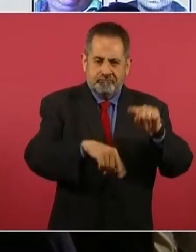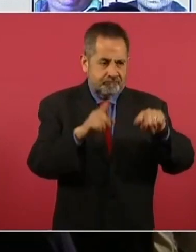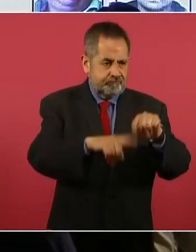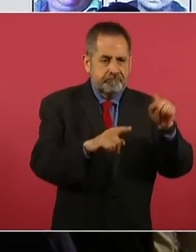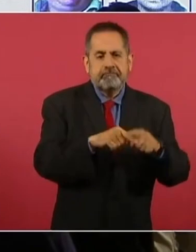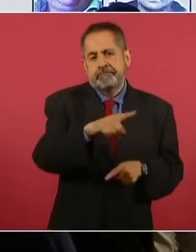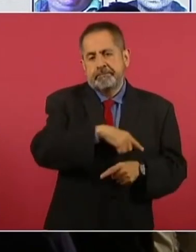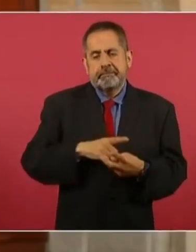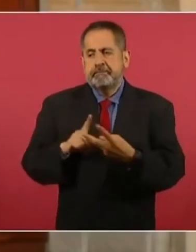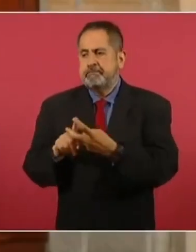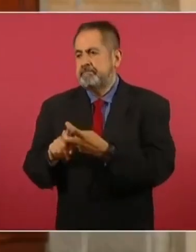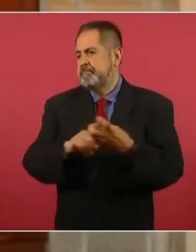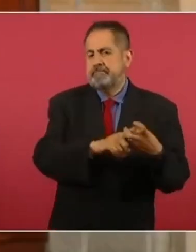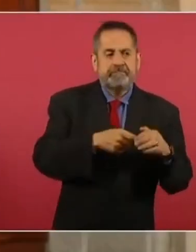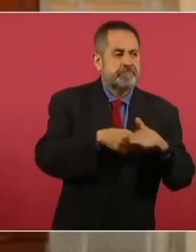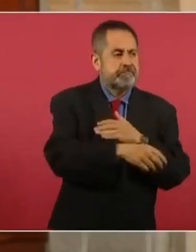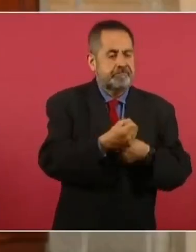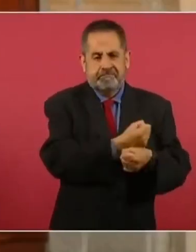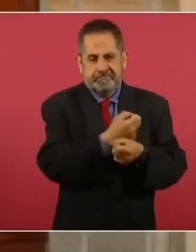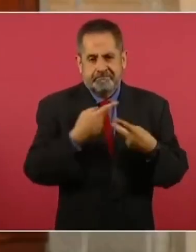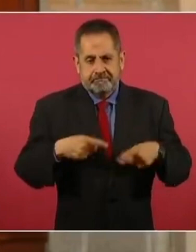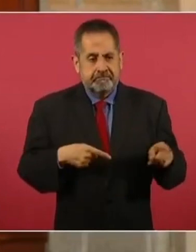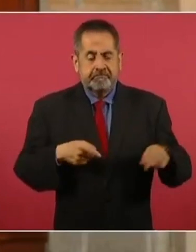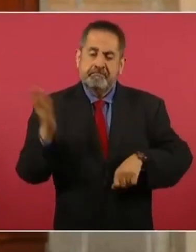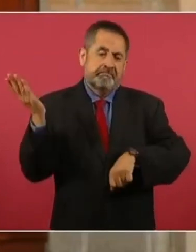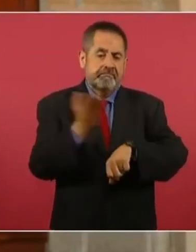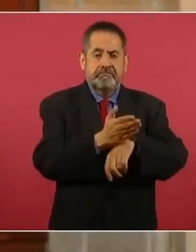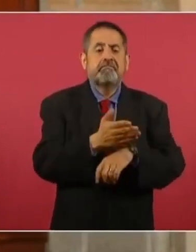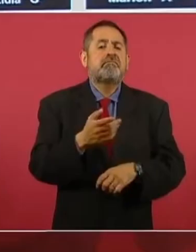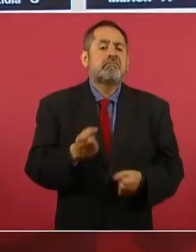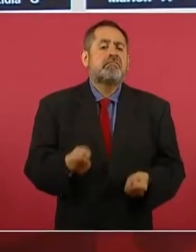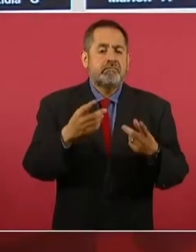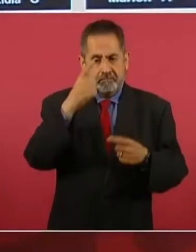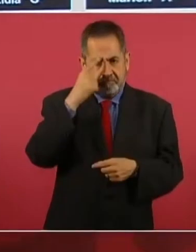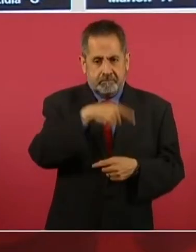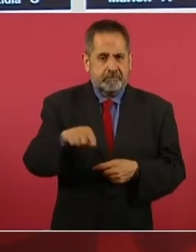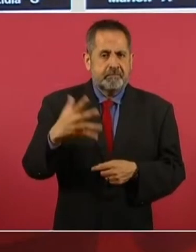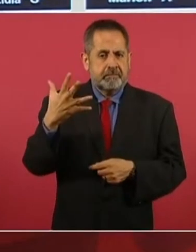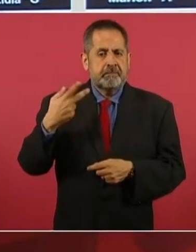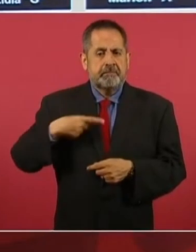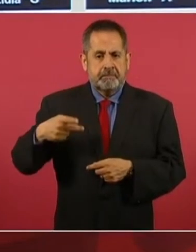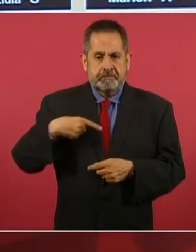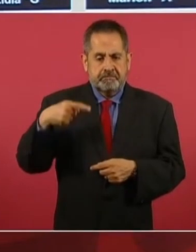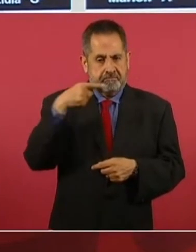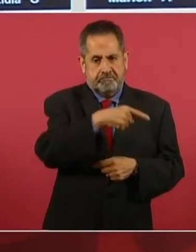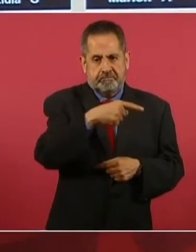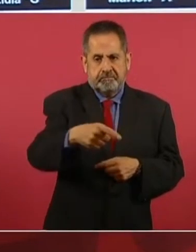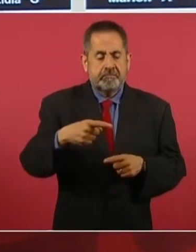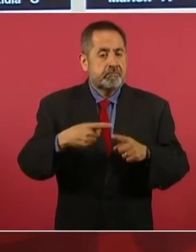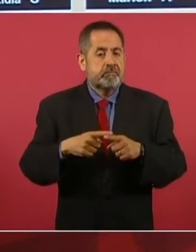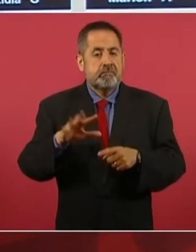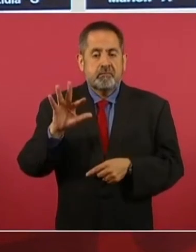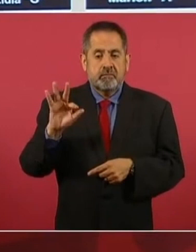trata de personas, se lograron una sentencia condenatoria para cinco personas por